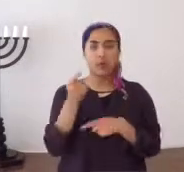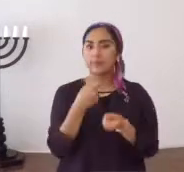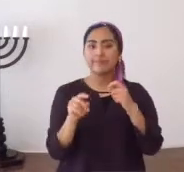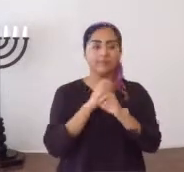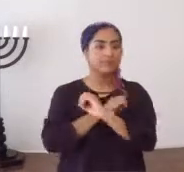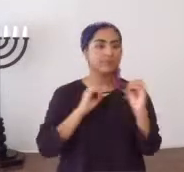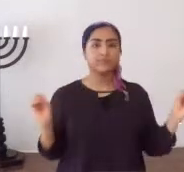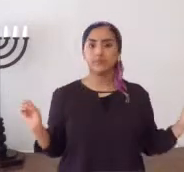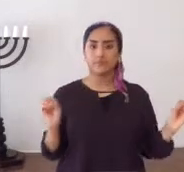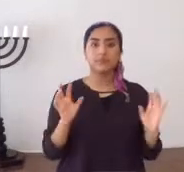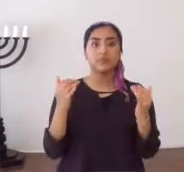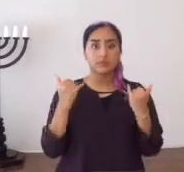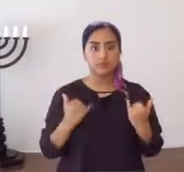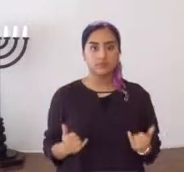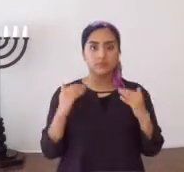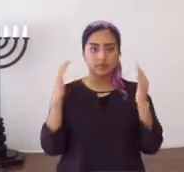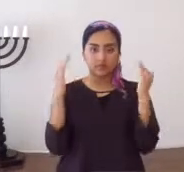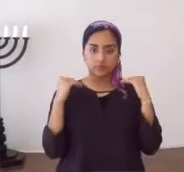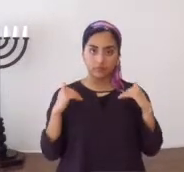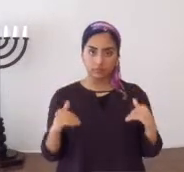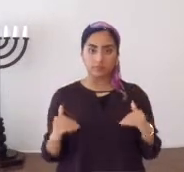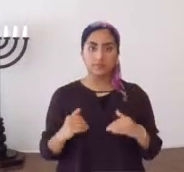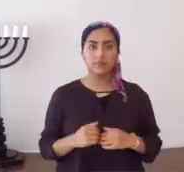absolutamente nadie. Ahora,